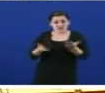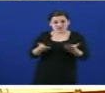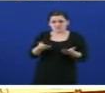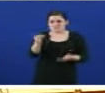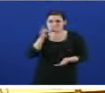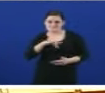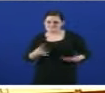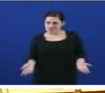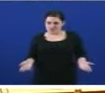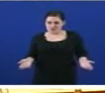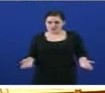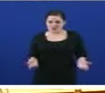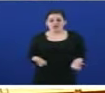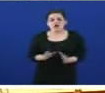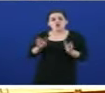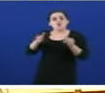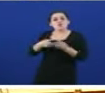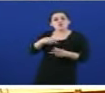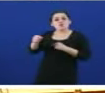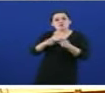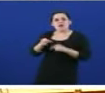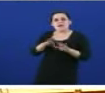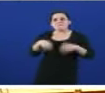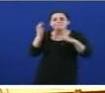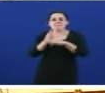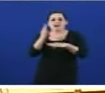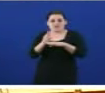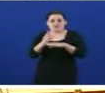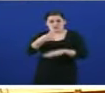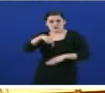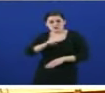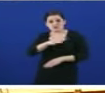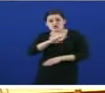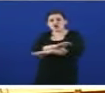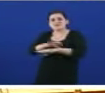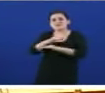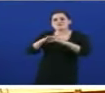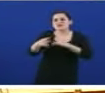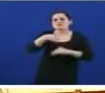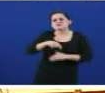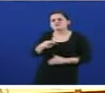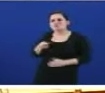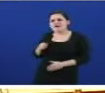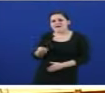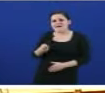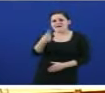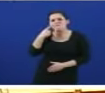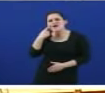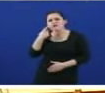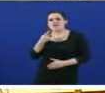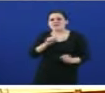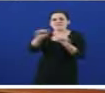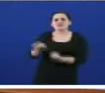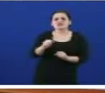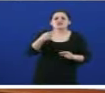Neste momento, cando o Bloque Nacionalista Galego no Parlamento insta a Consellería do Mar a defender os productos da nosa